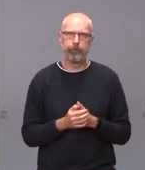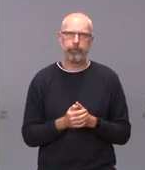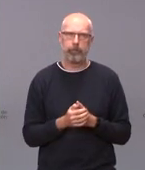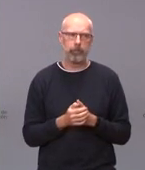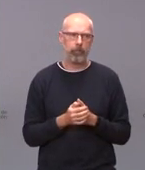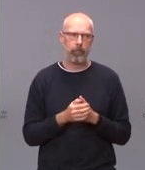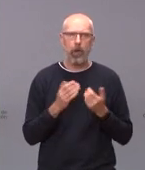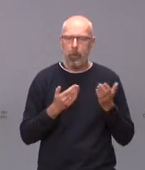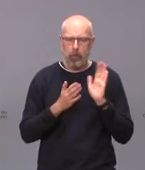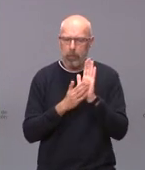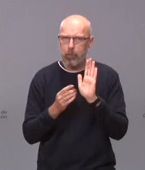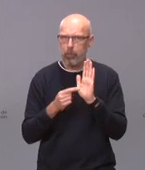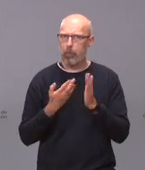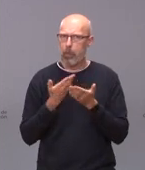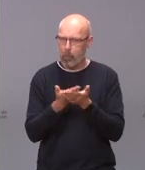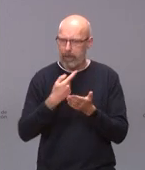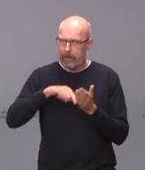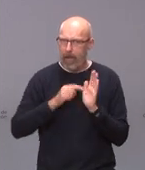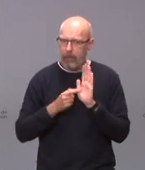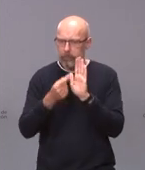propia propuesta porque era nuestra propuesta